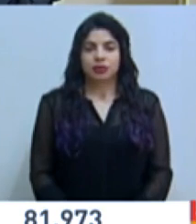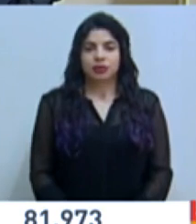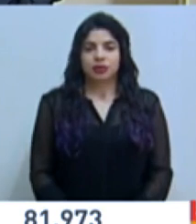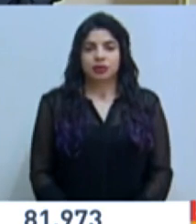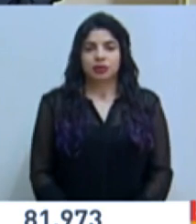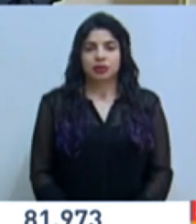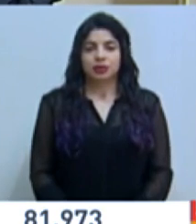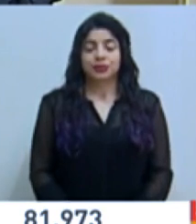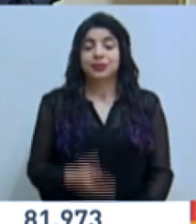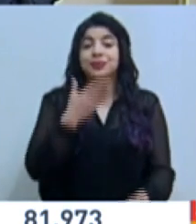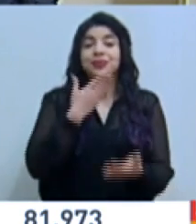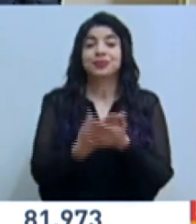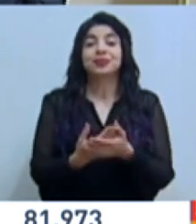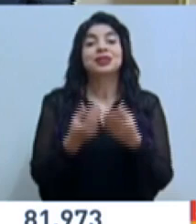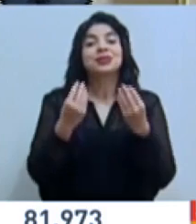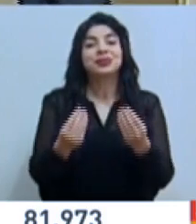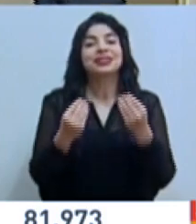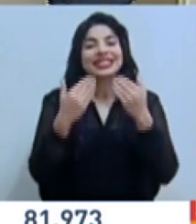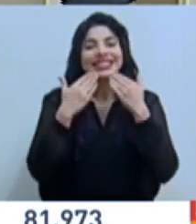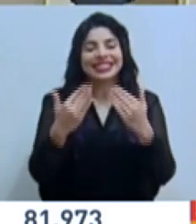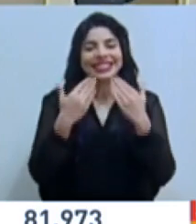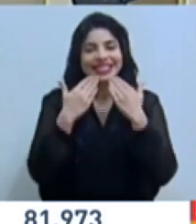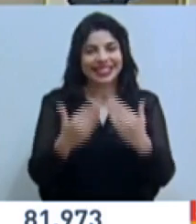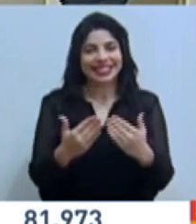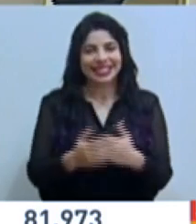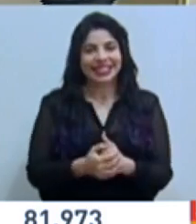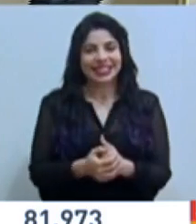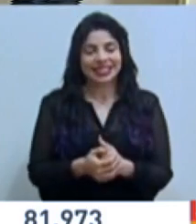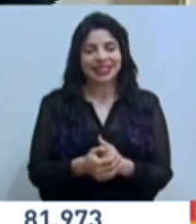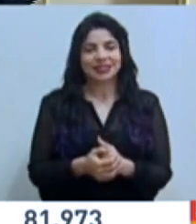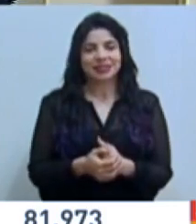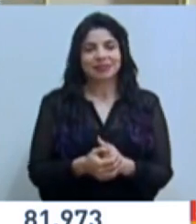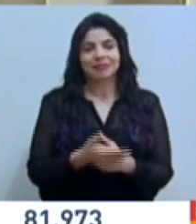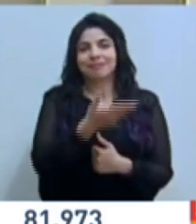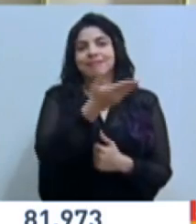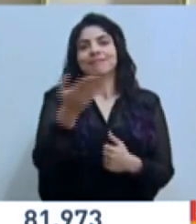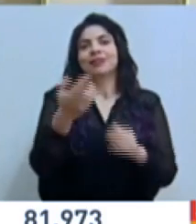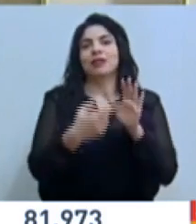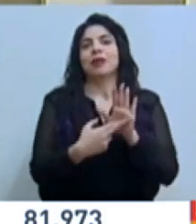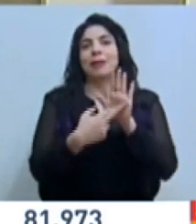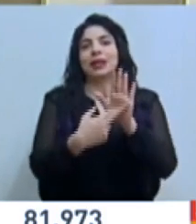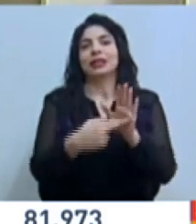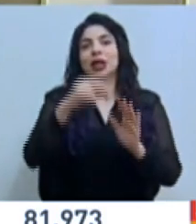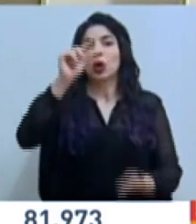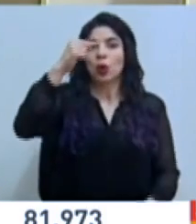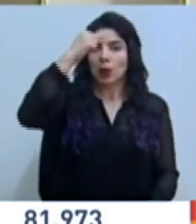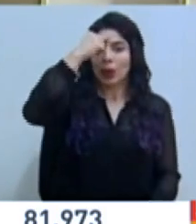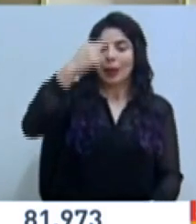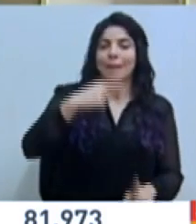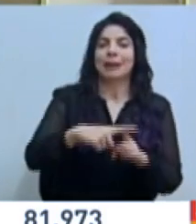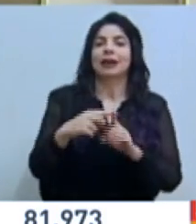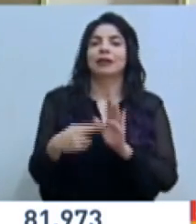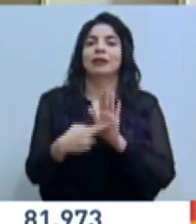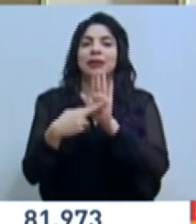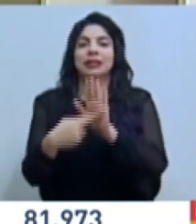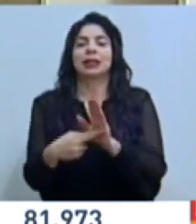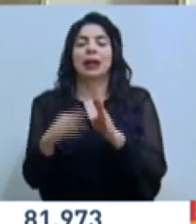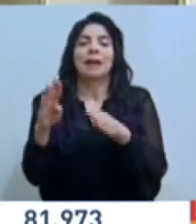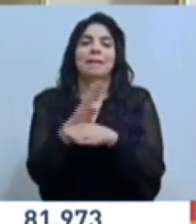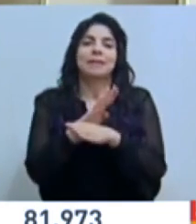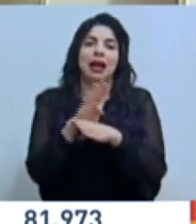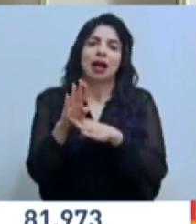Bien, muchísimas gracias a los representantes, tanto del gobierno como del